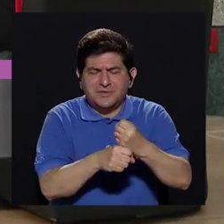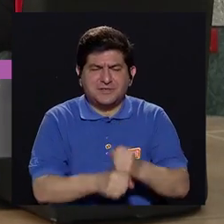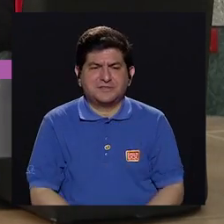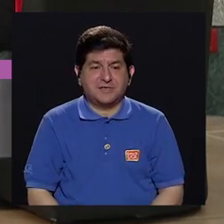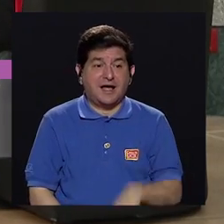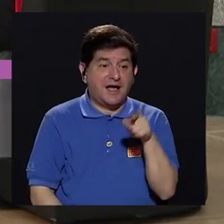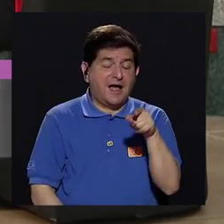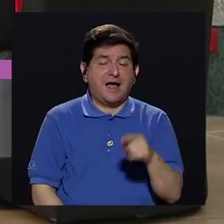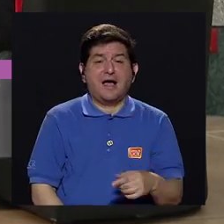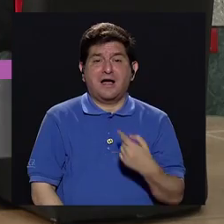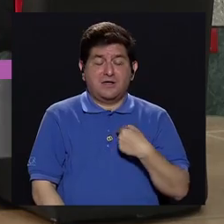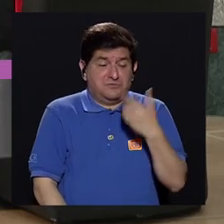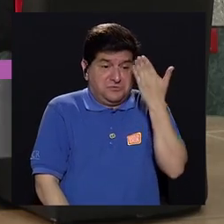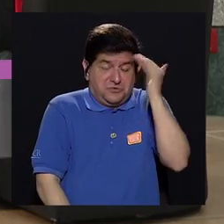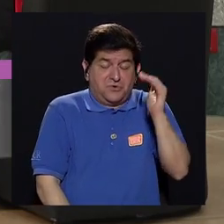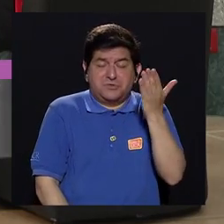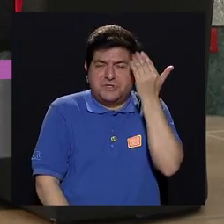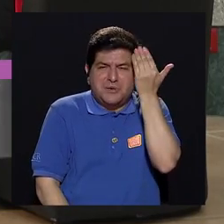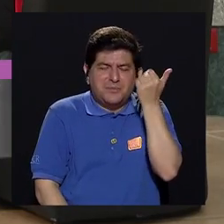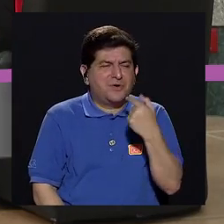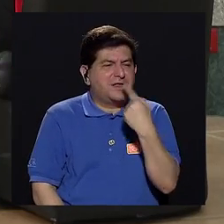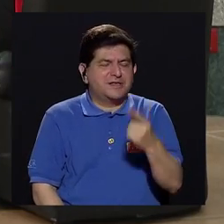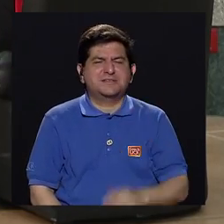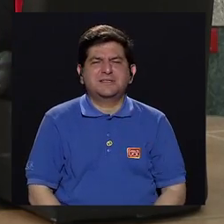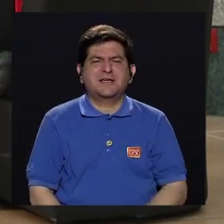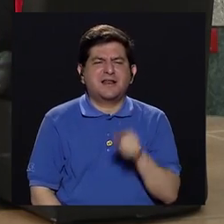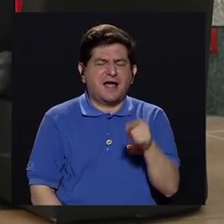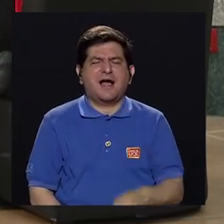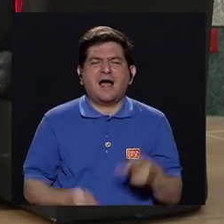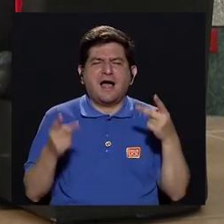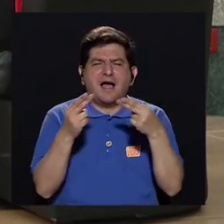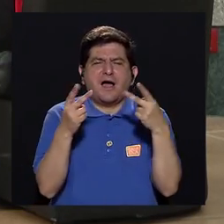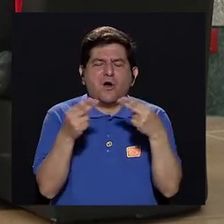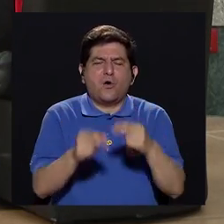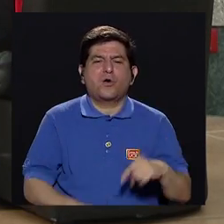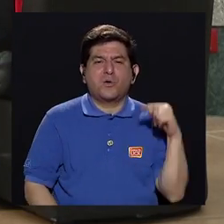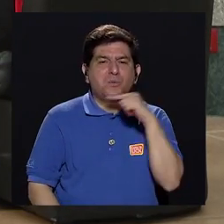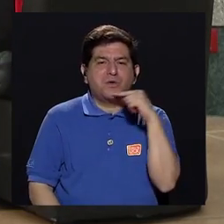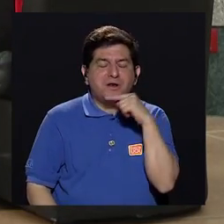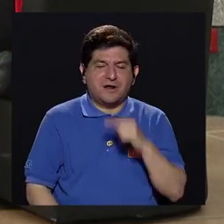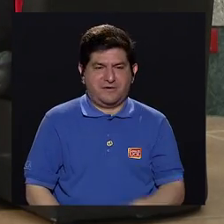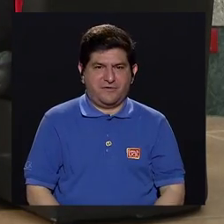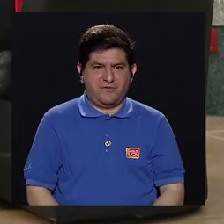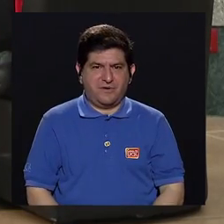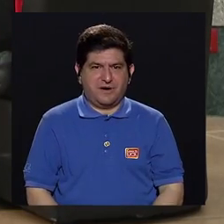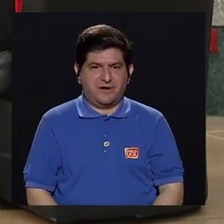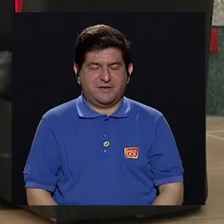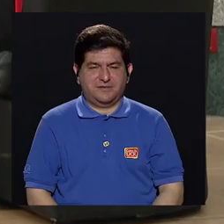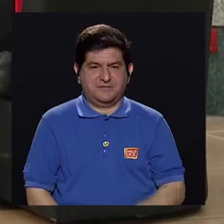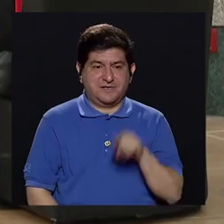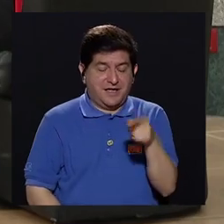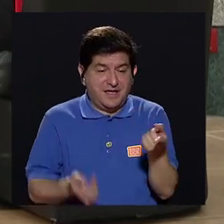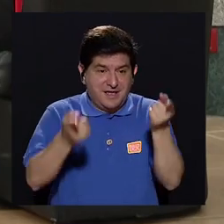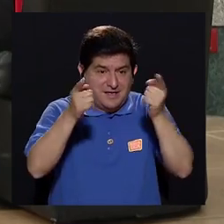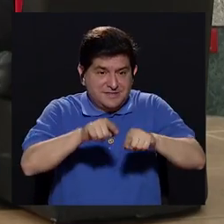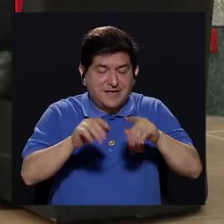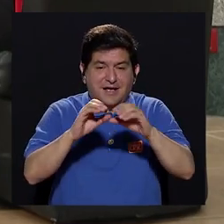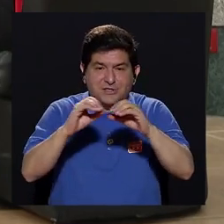algo sobre las hormigas rojas, pero yo no sé por qué a mí se me lo fue. Yo le decía que las hormigas rojas, que buscara primero la lámina de las hormigas rojas para hacer la